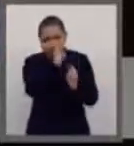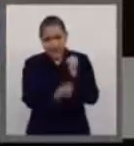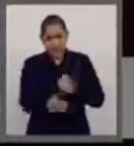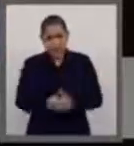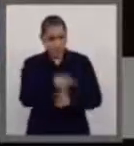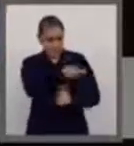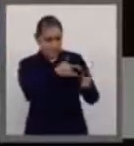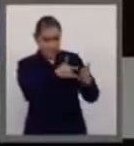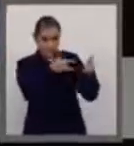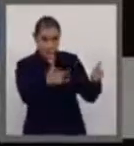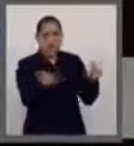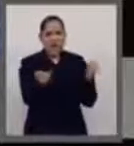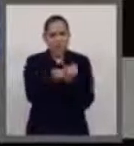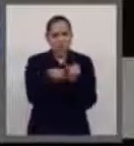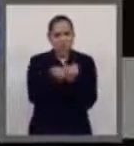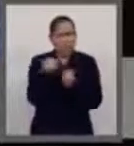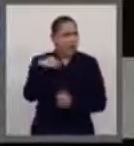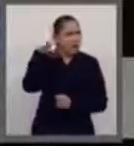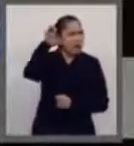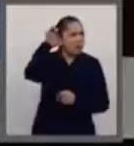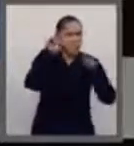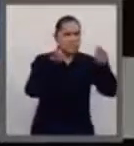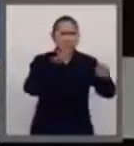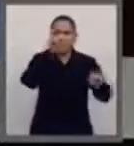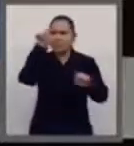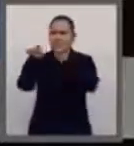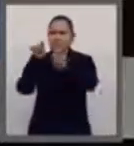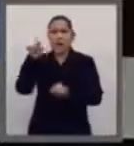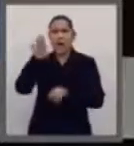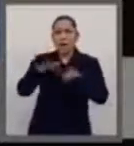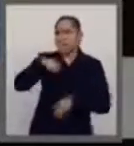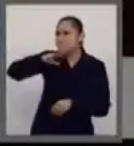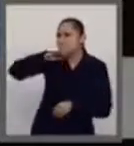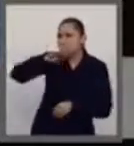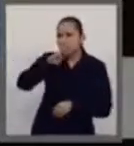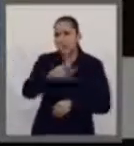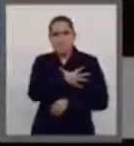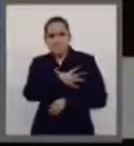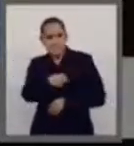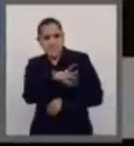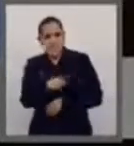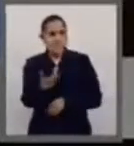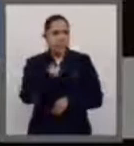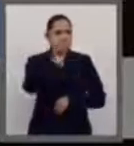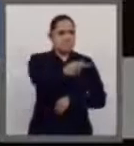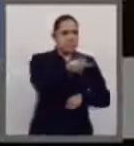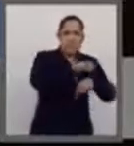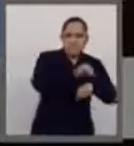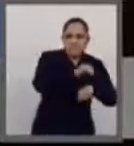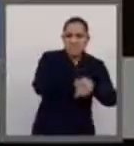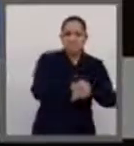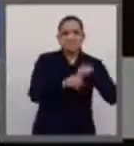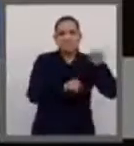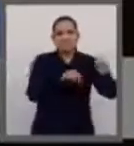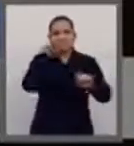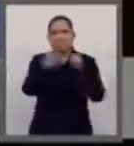días de nuestra madre, hermana, hija y amiga. Y que a pesar de